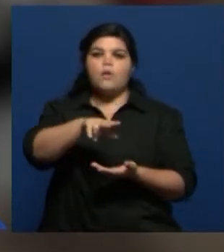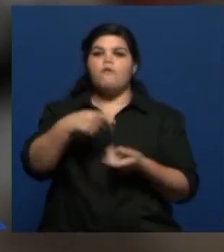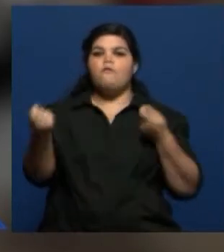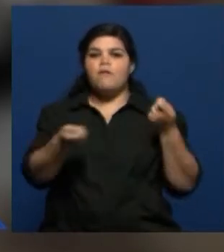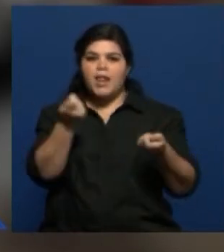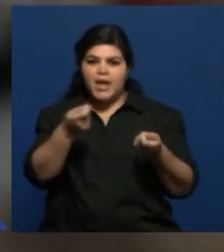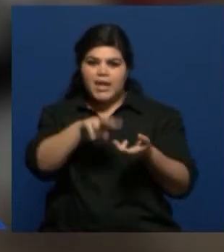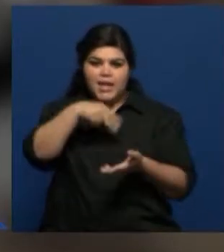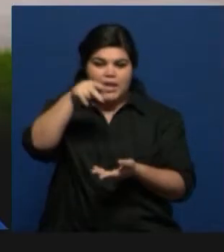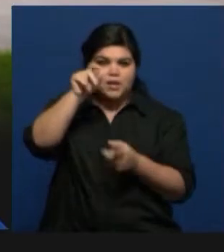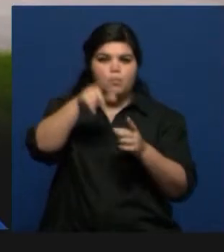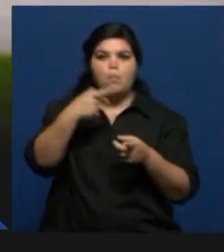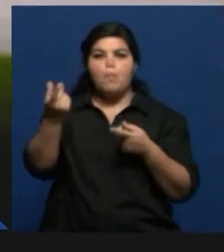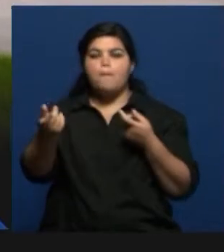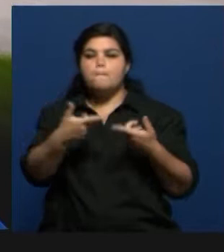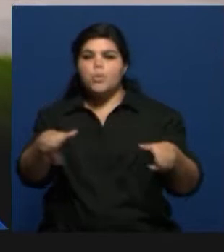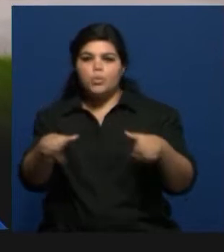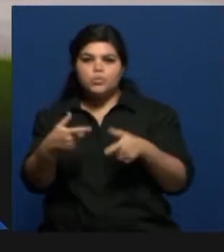músicos y actores en escena.